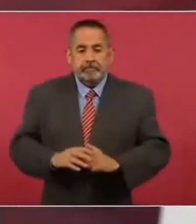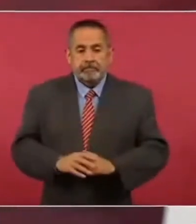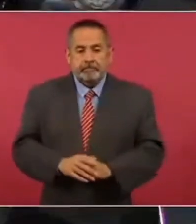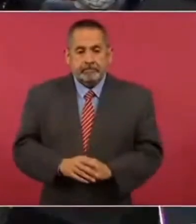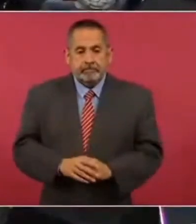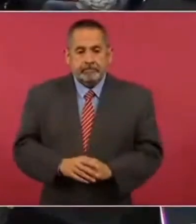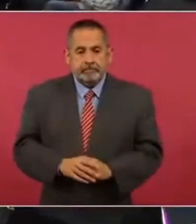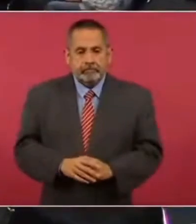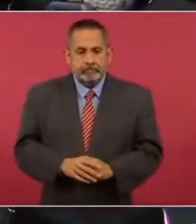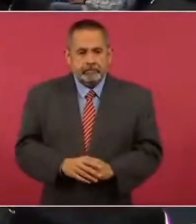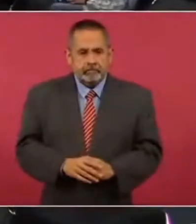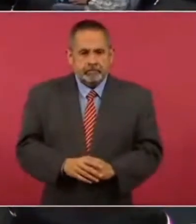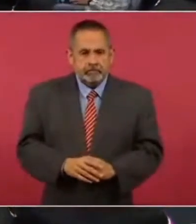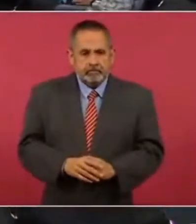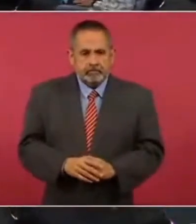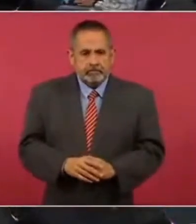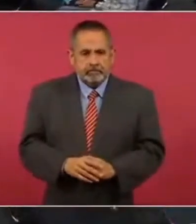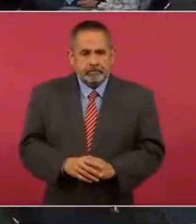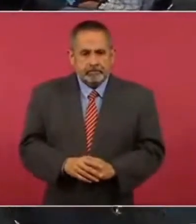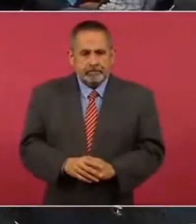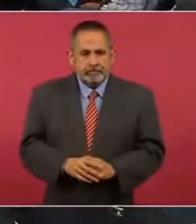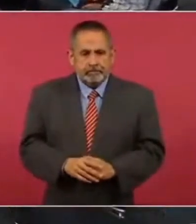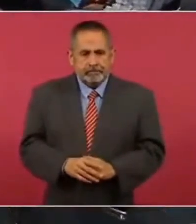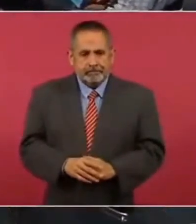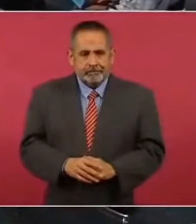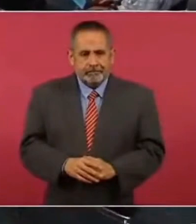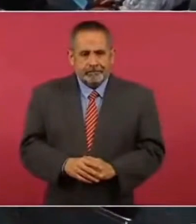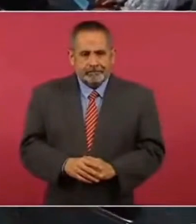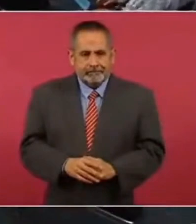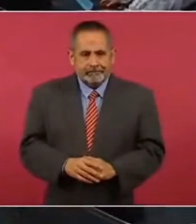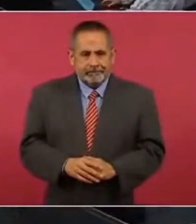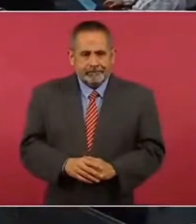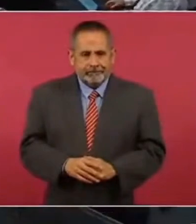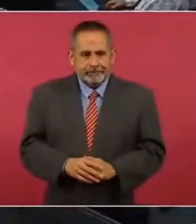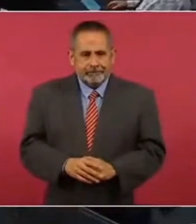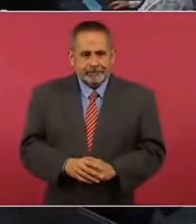que hay mediencias. Gracias. Gracias. Gracias. Gracias.